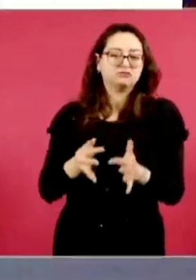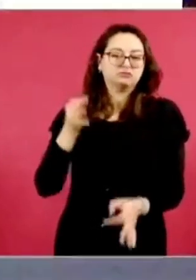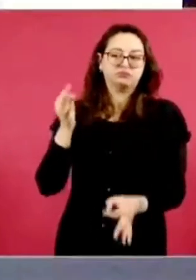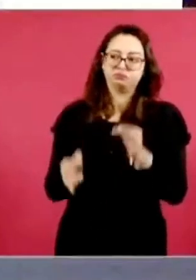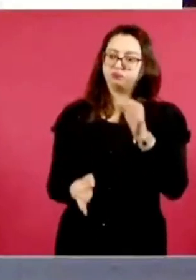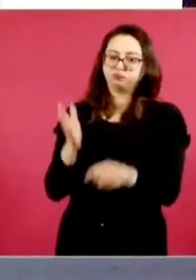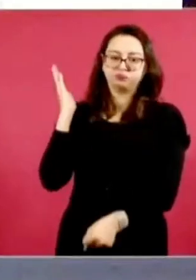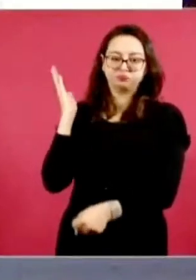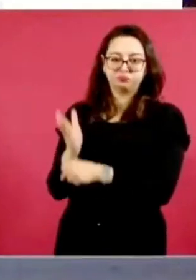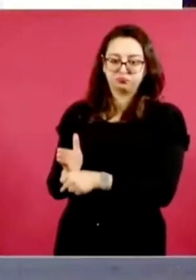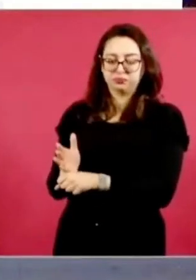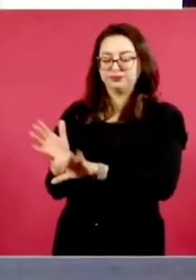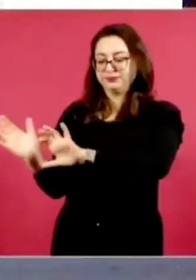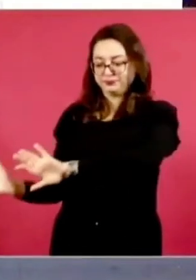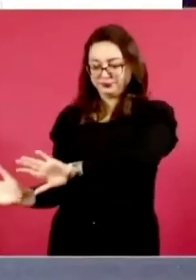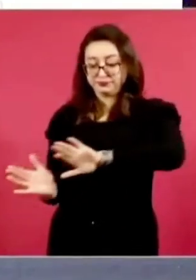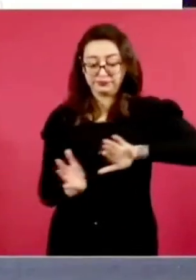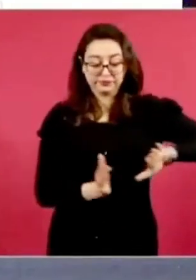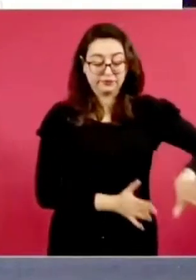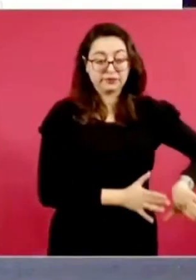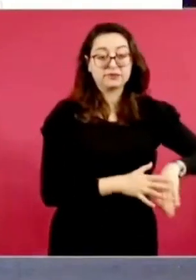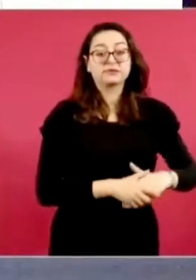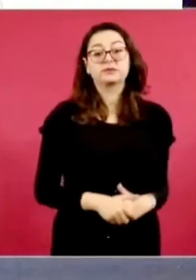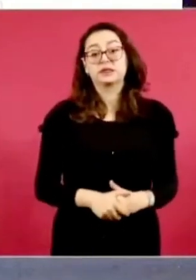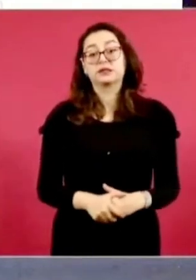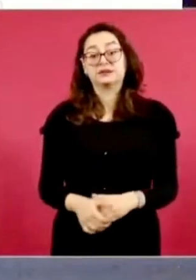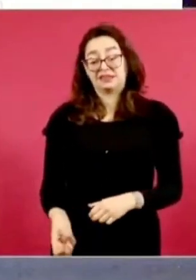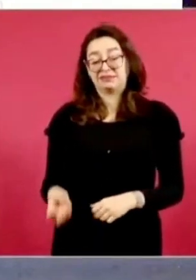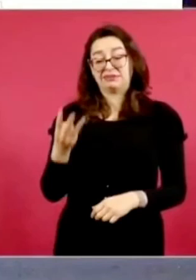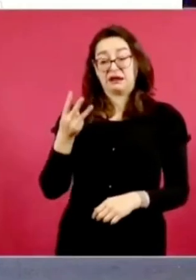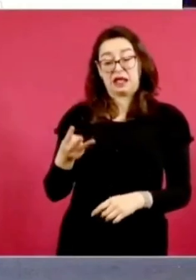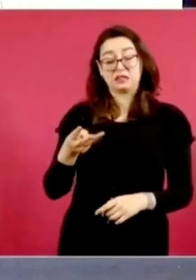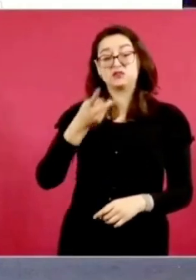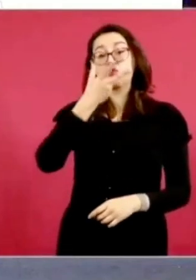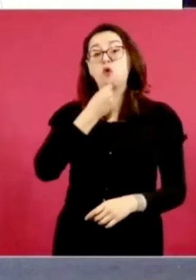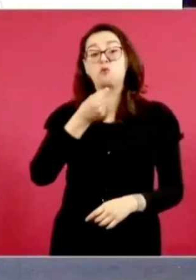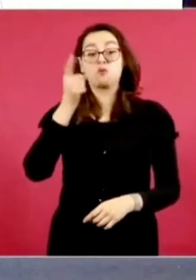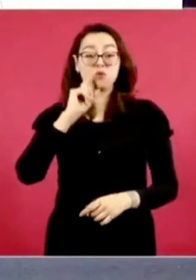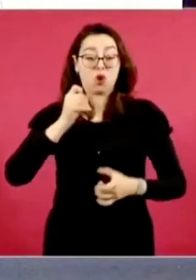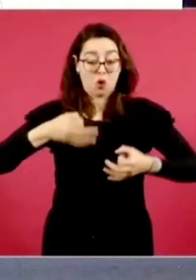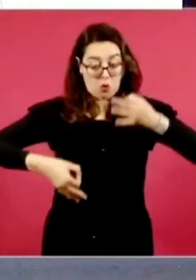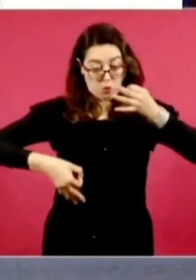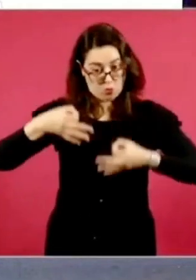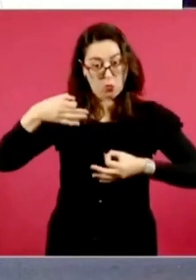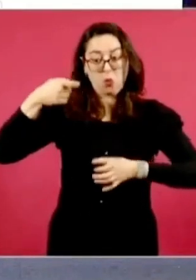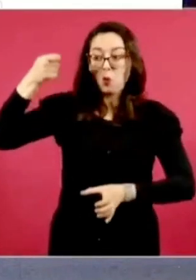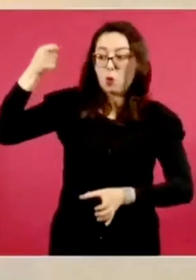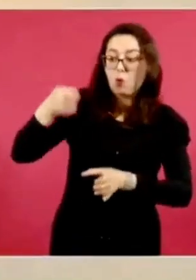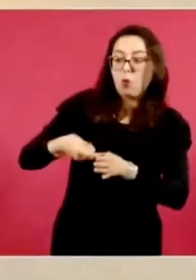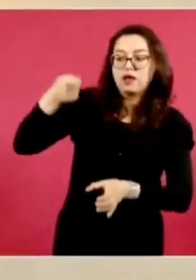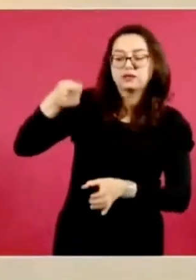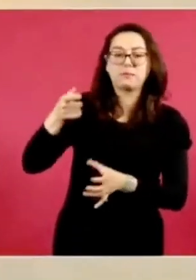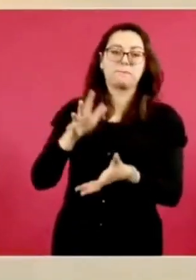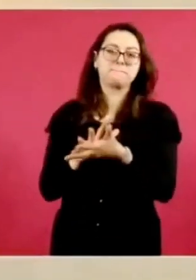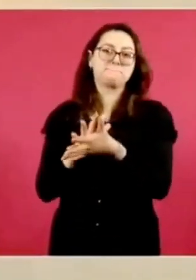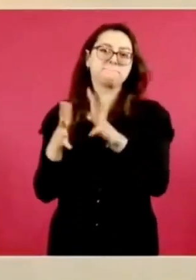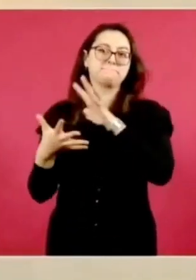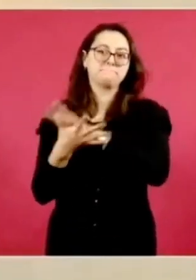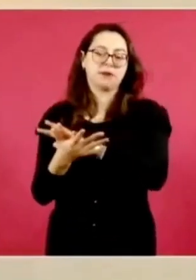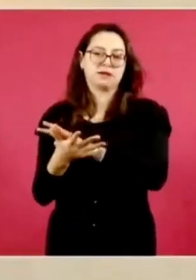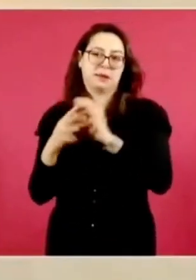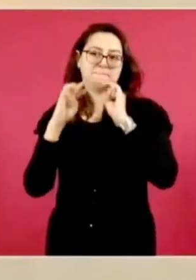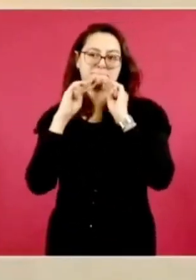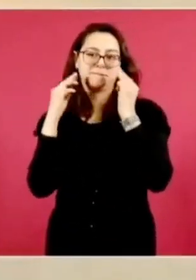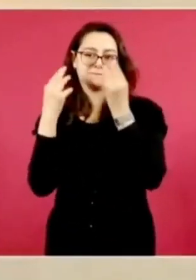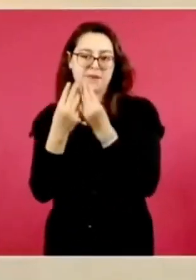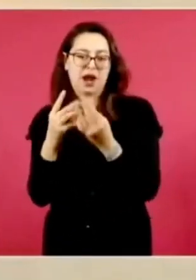favorecen a presuntos delincuentes. Este es el primero. Se trata del caso de Luis N., expulsionario